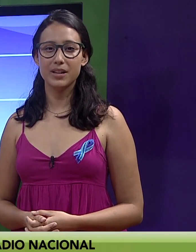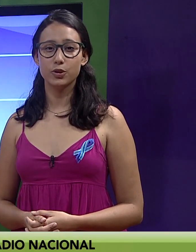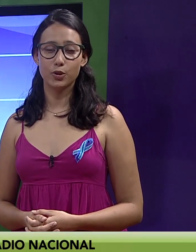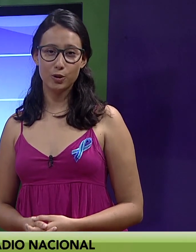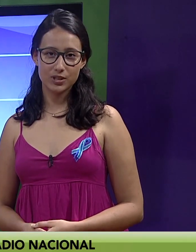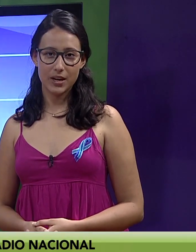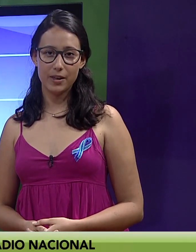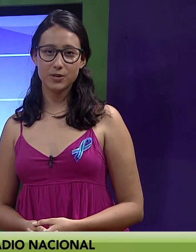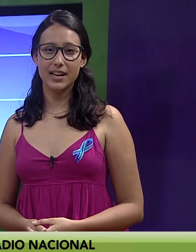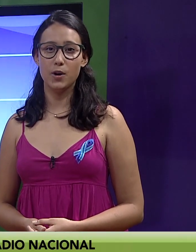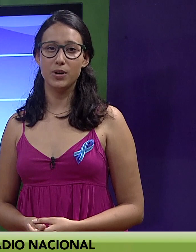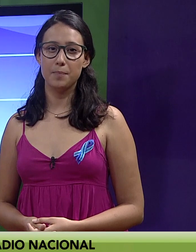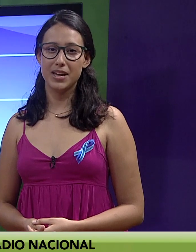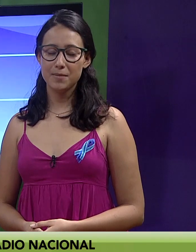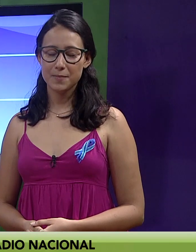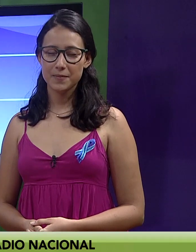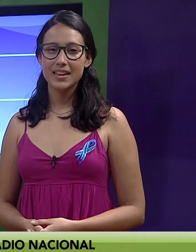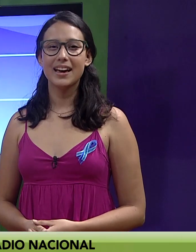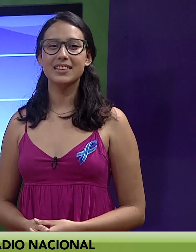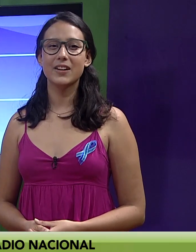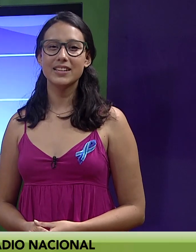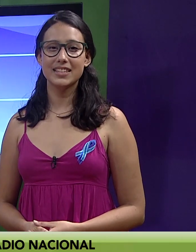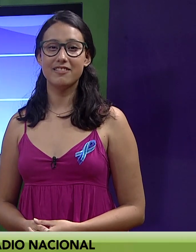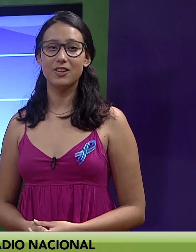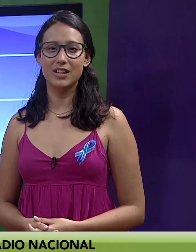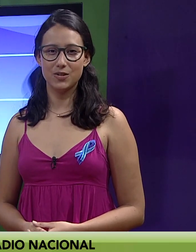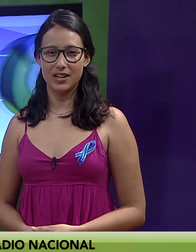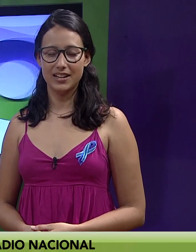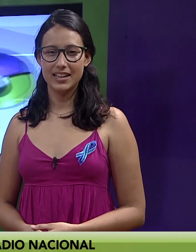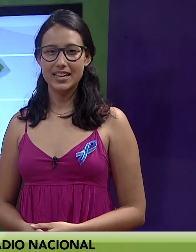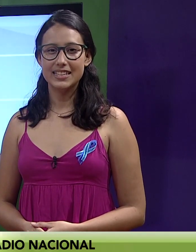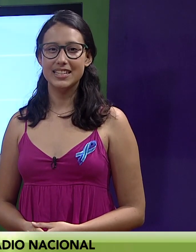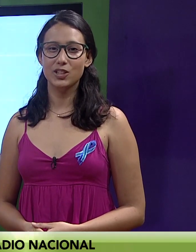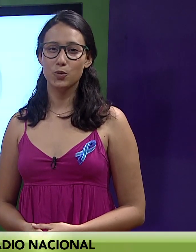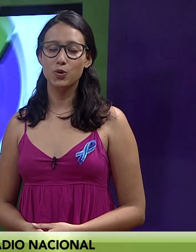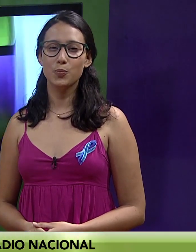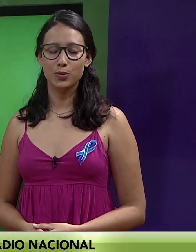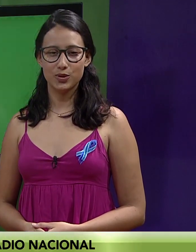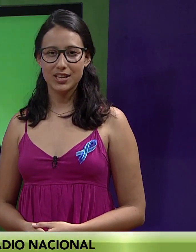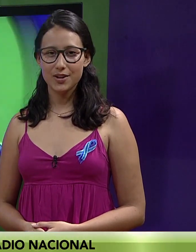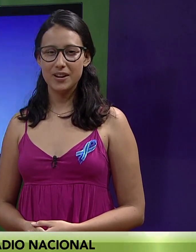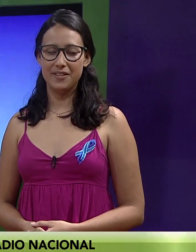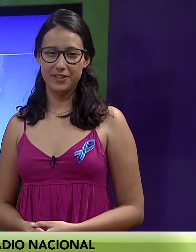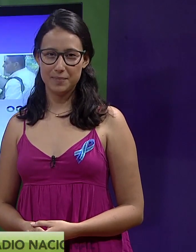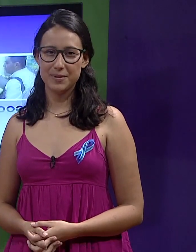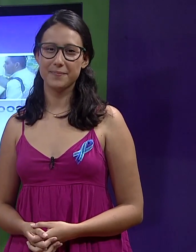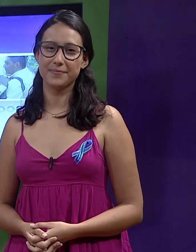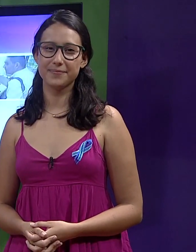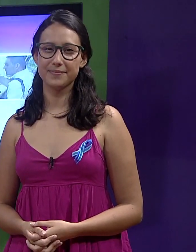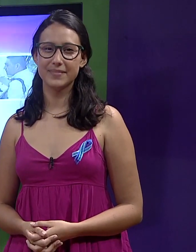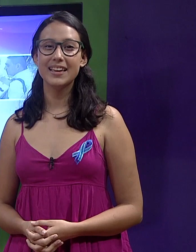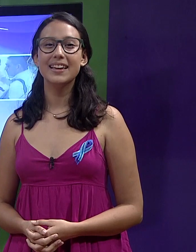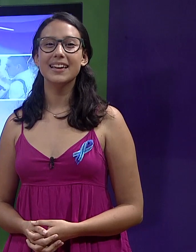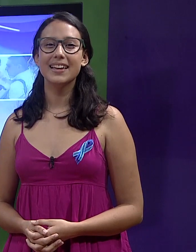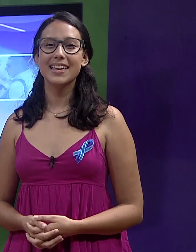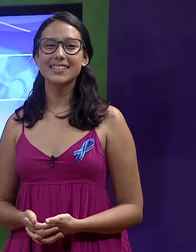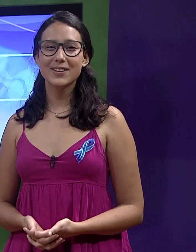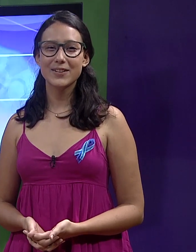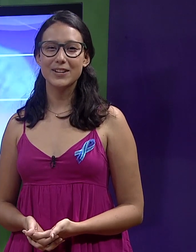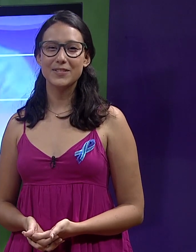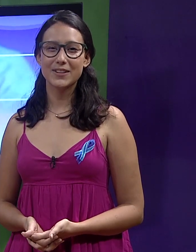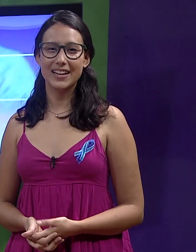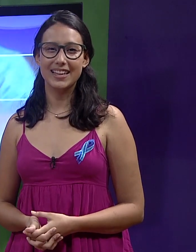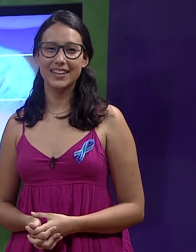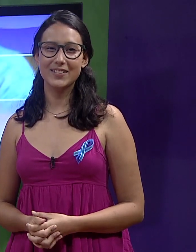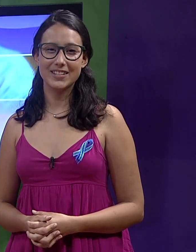ese programa todos los sábados a la 1 pm a través de Radio Nacional 101.5 FM. Y